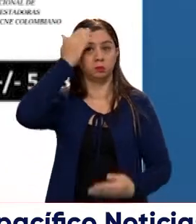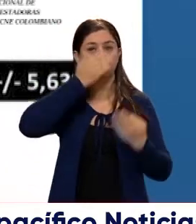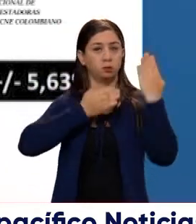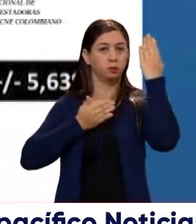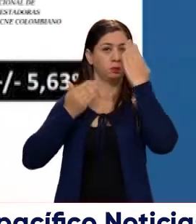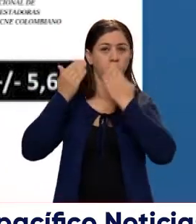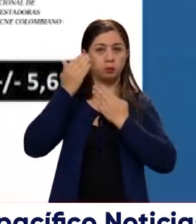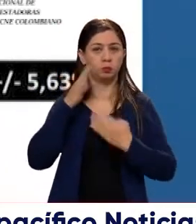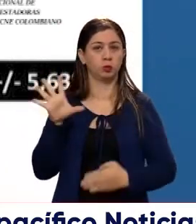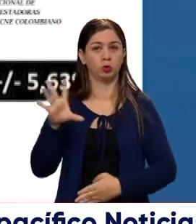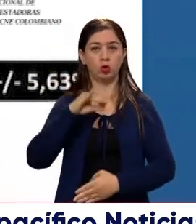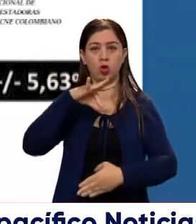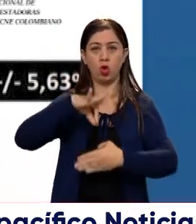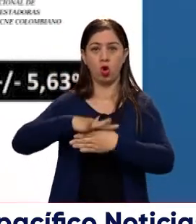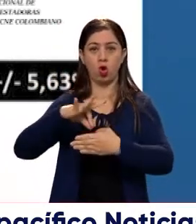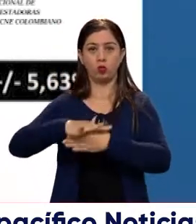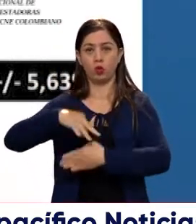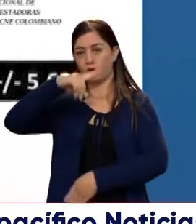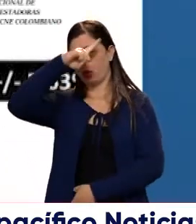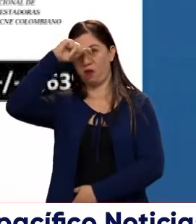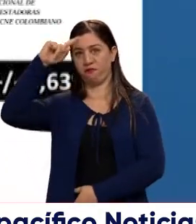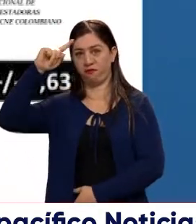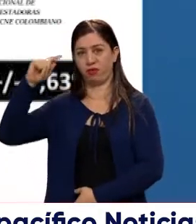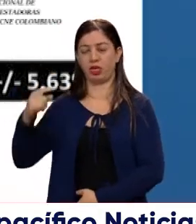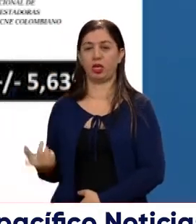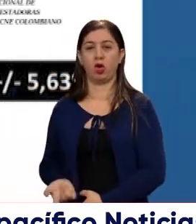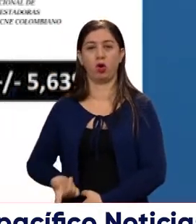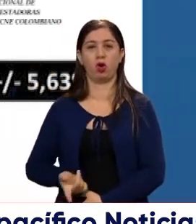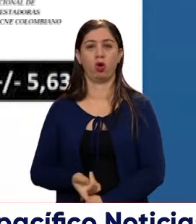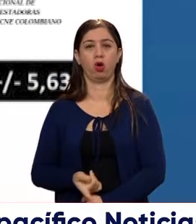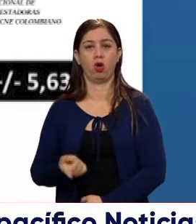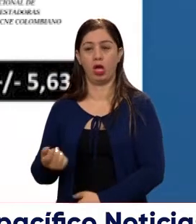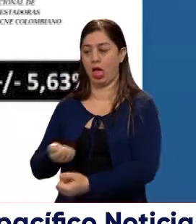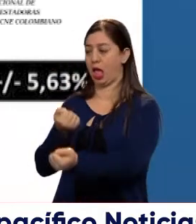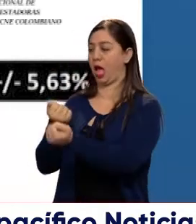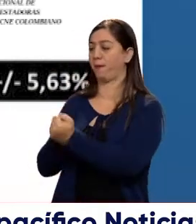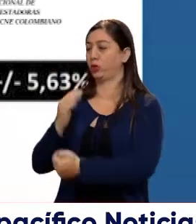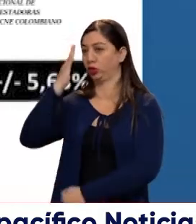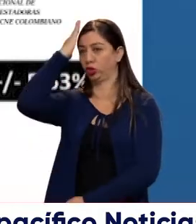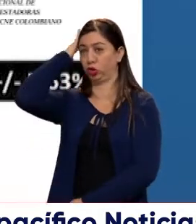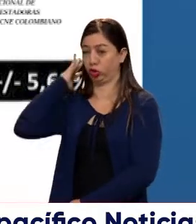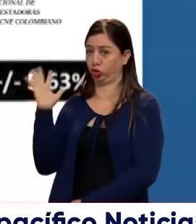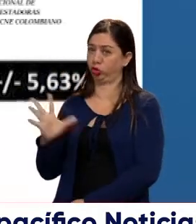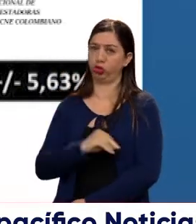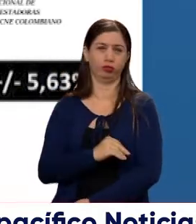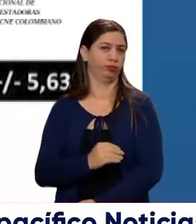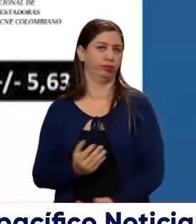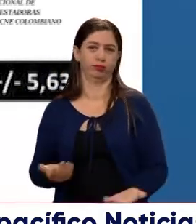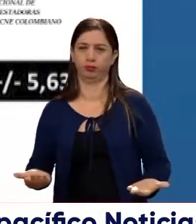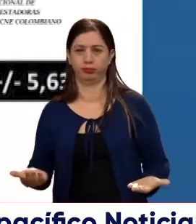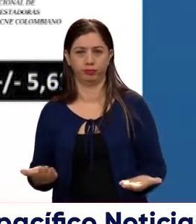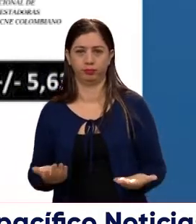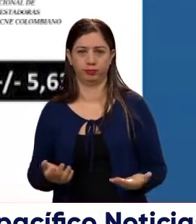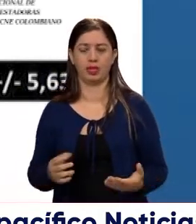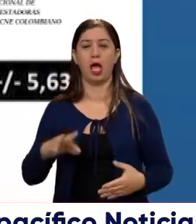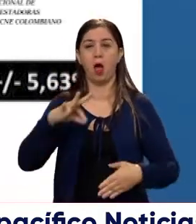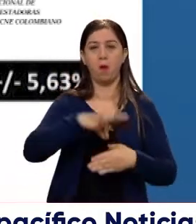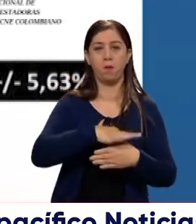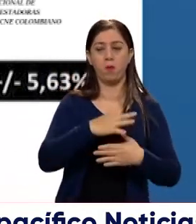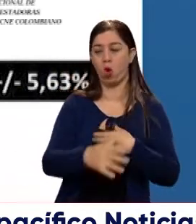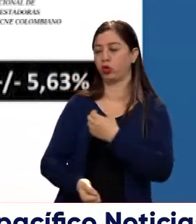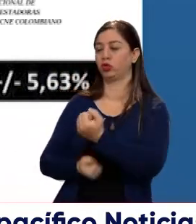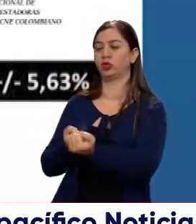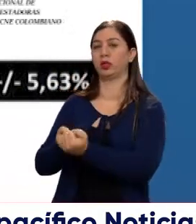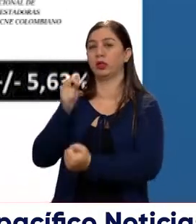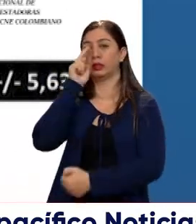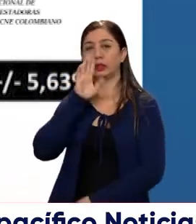de que todos los votos de Federico Gutiérrez iban a ir a Rodolfo Hernández. Como ustedes se pueden dar cuenta, la transferencia solamente alcanzó a